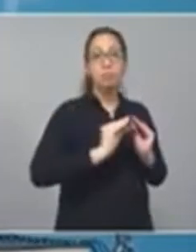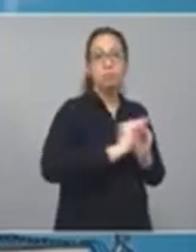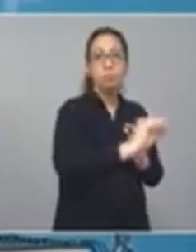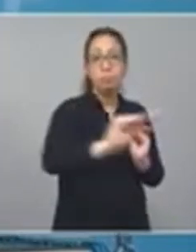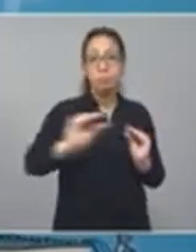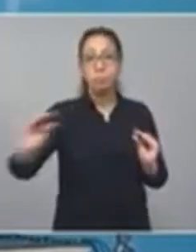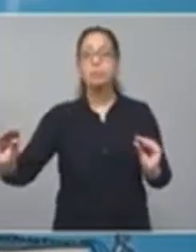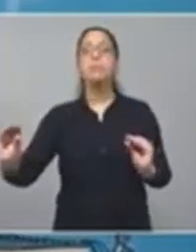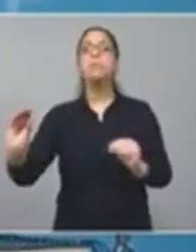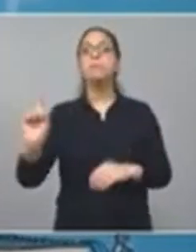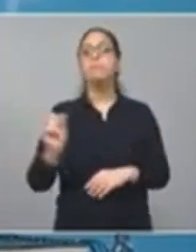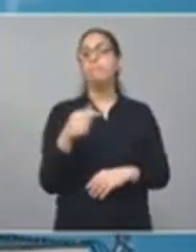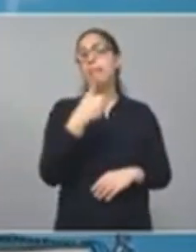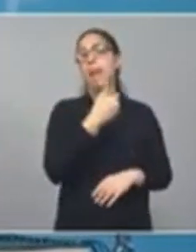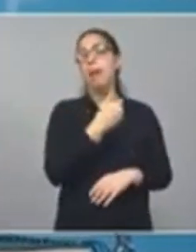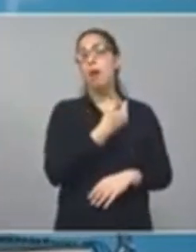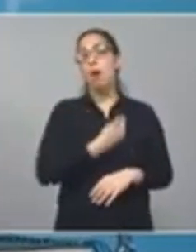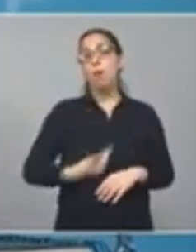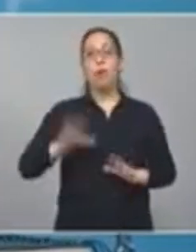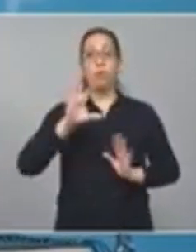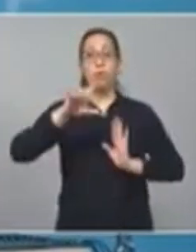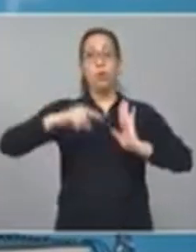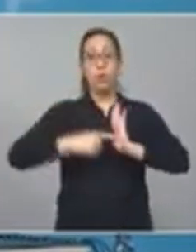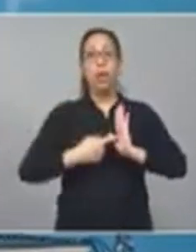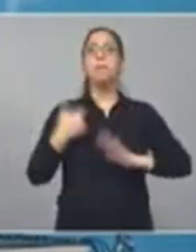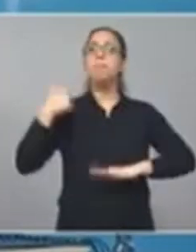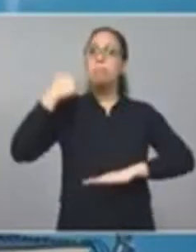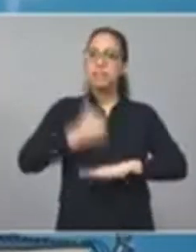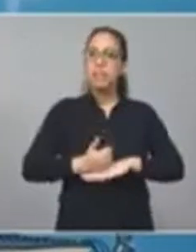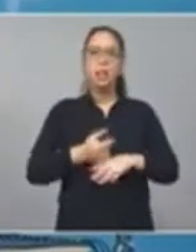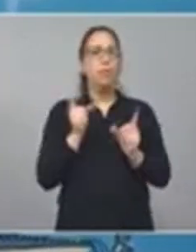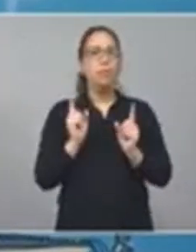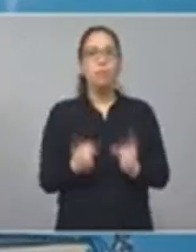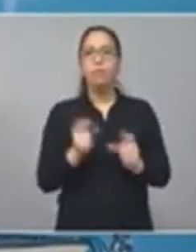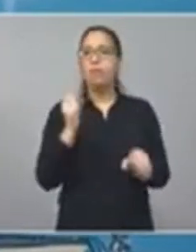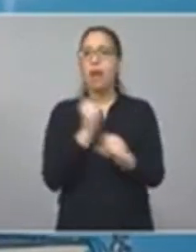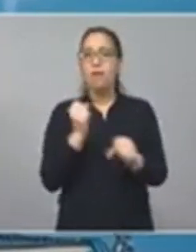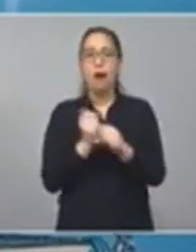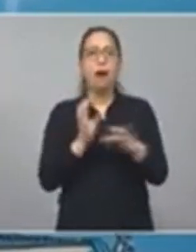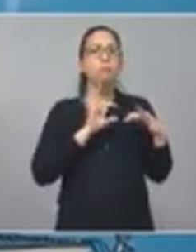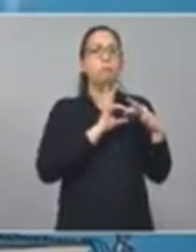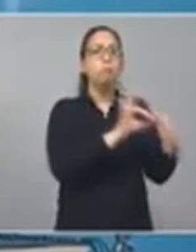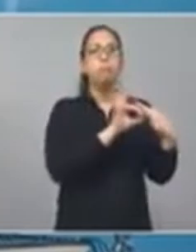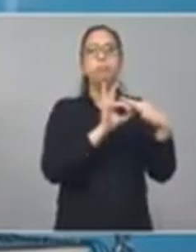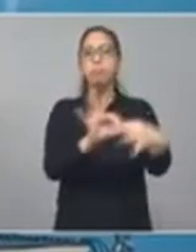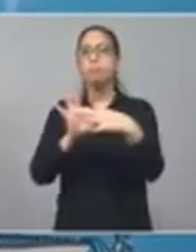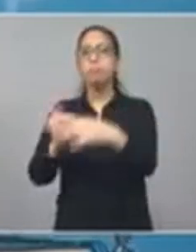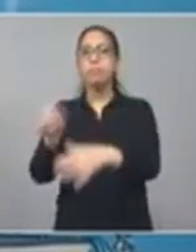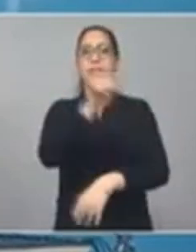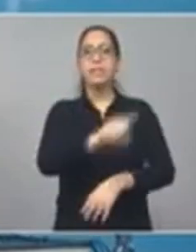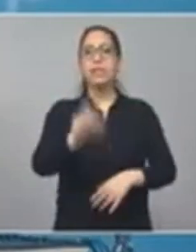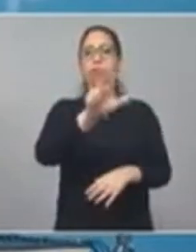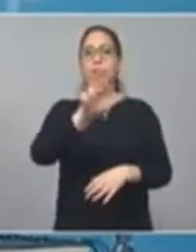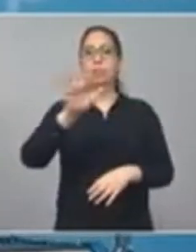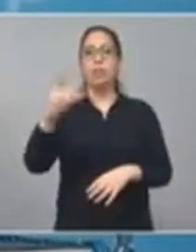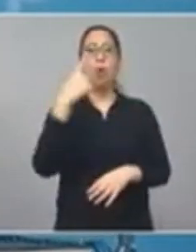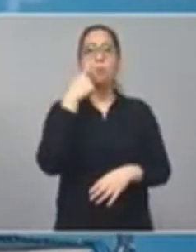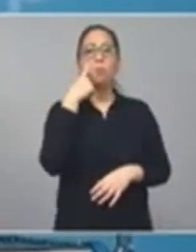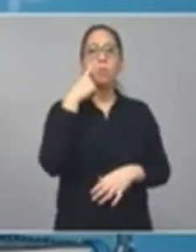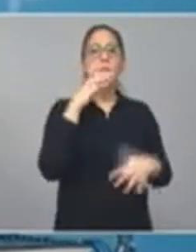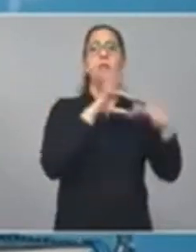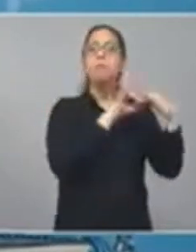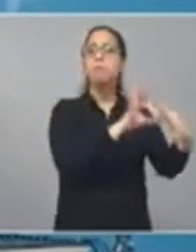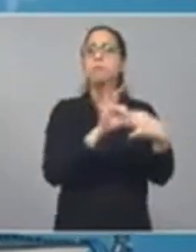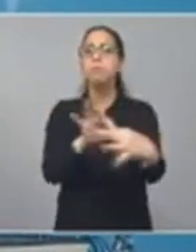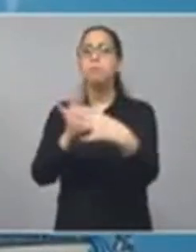El Estado de la provincia de Buenos Aires sigue estando presente y sigue trabajando coordinadamente y colaborativamente con cada uno de los 135 municipios para